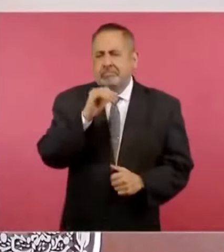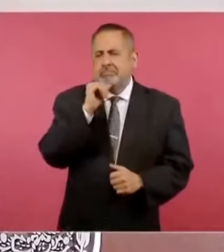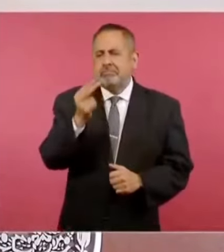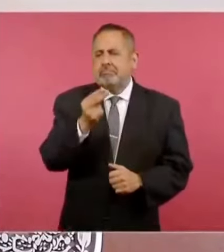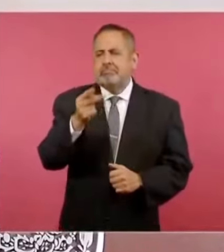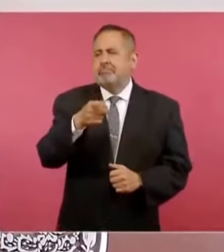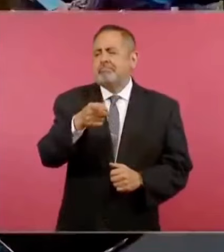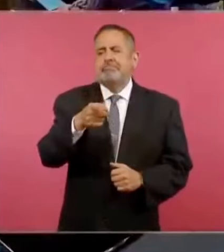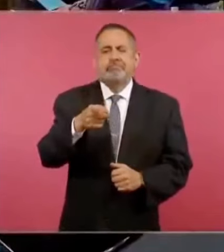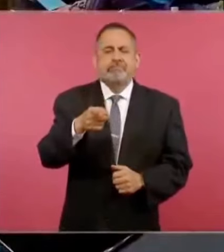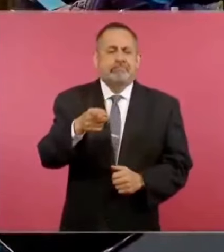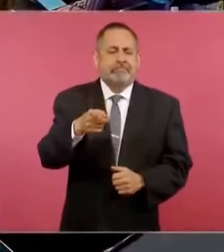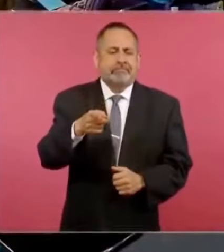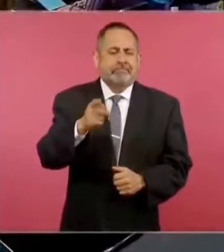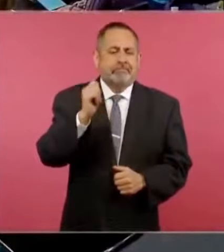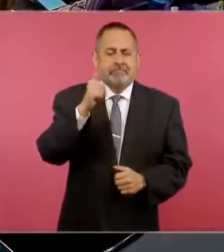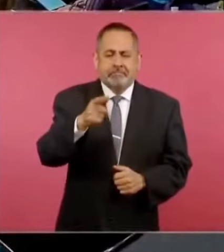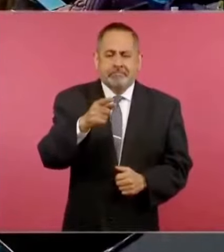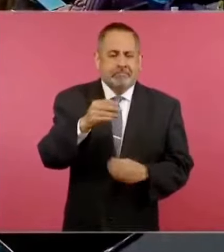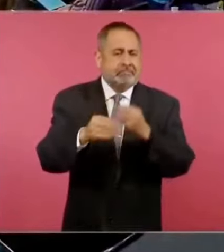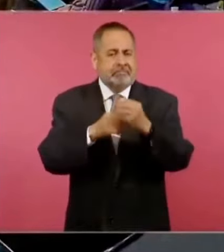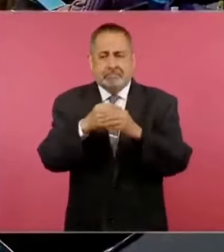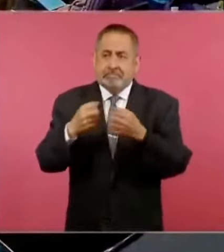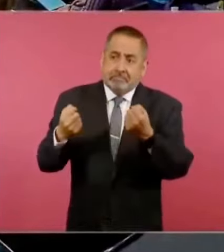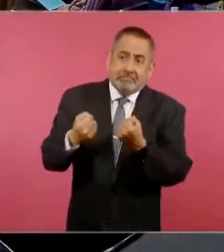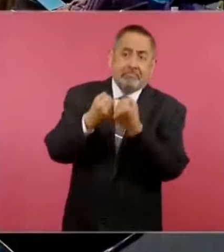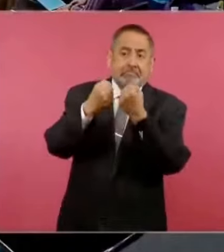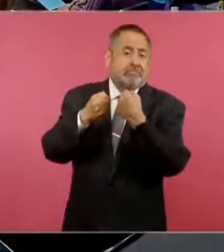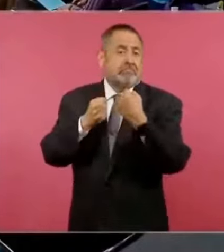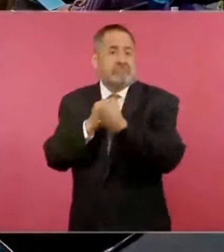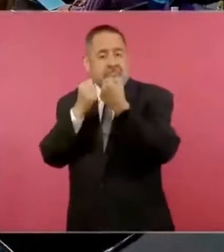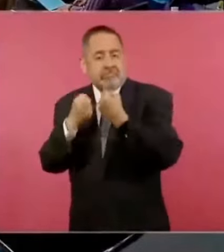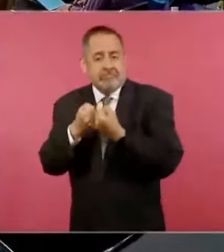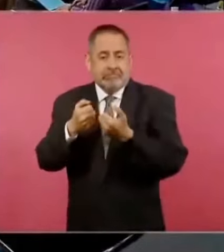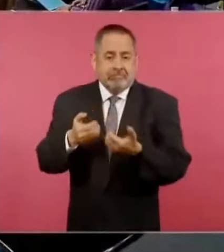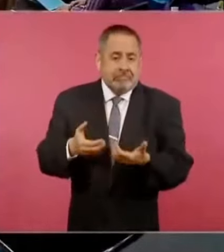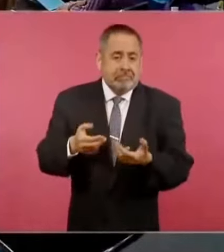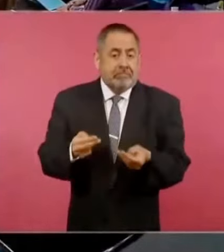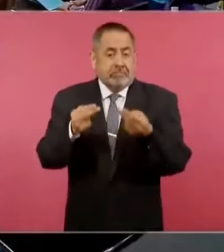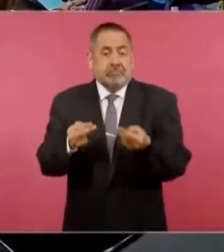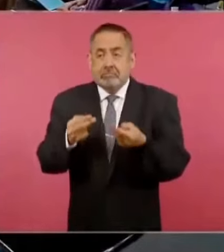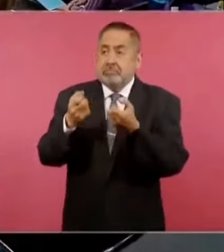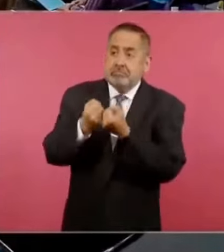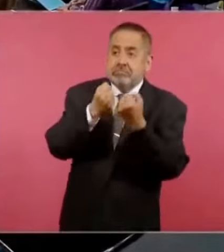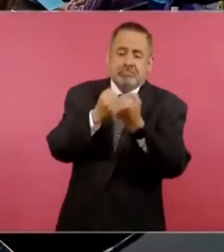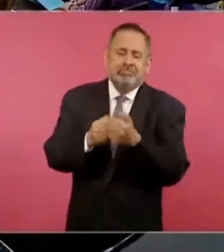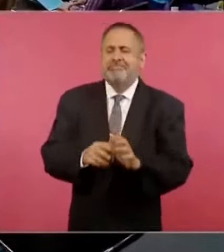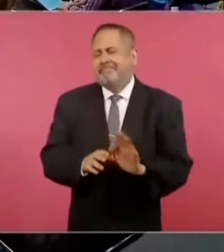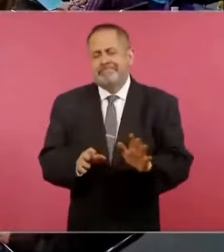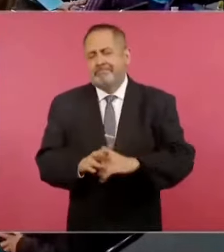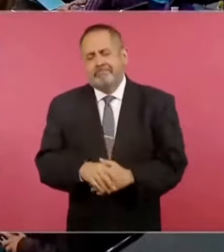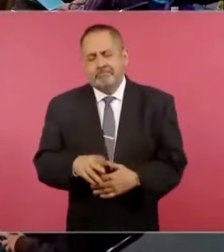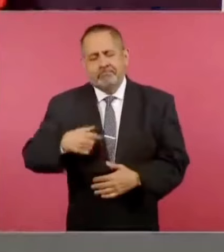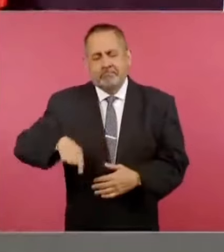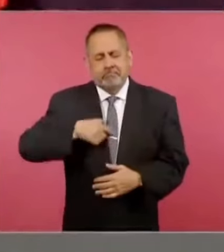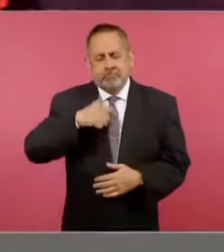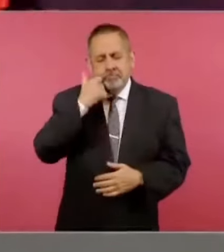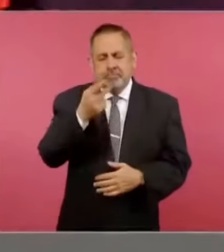la guerra comercial, porque nosotros no queremos eso,